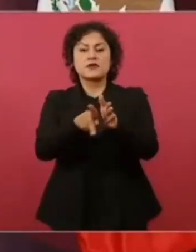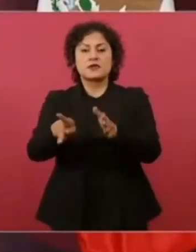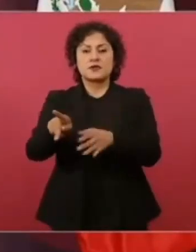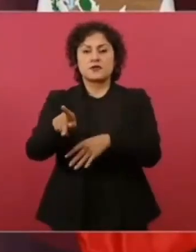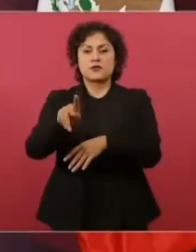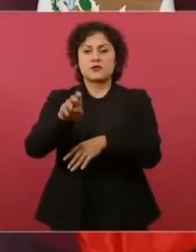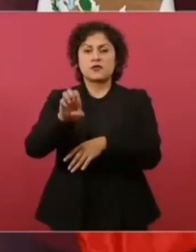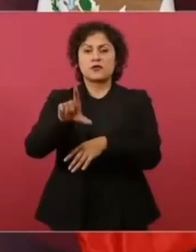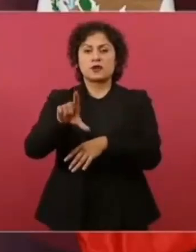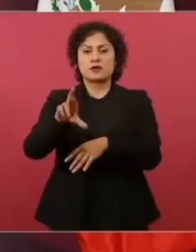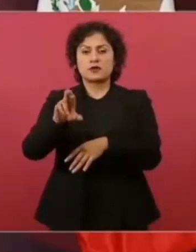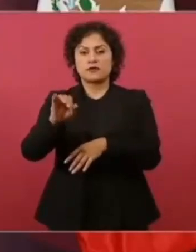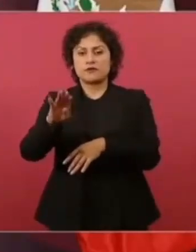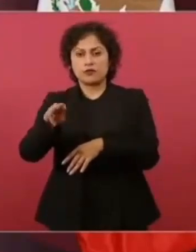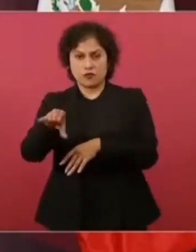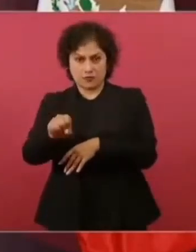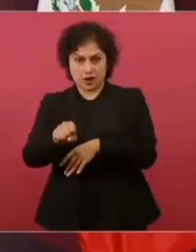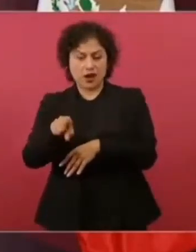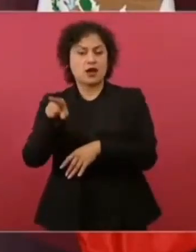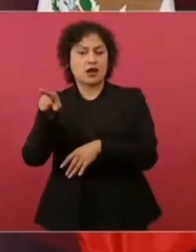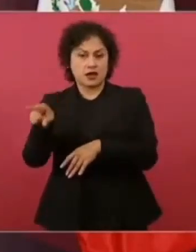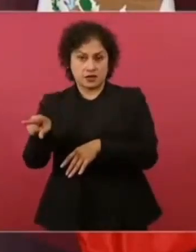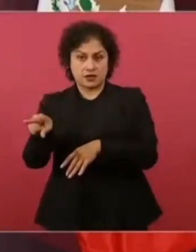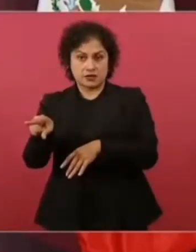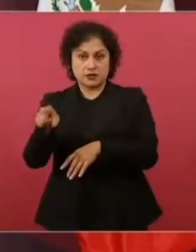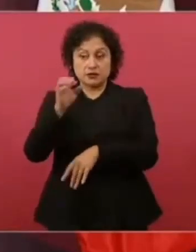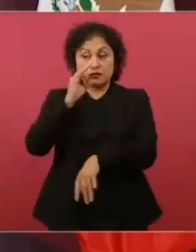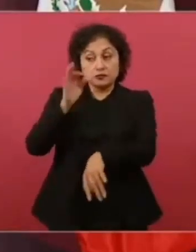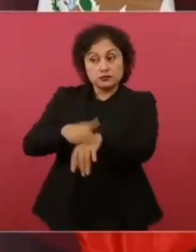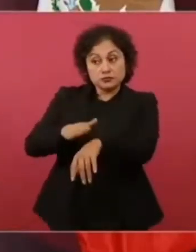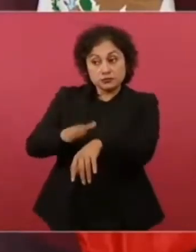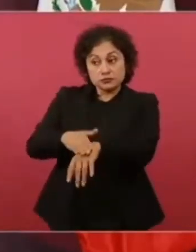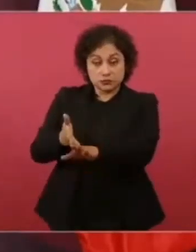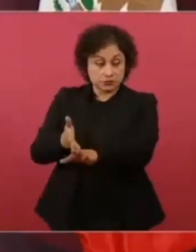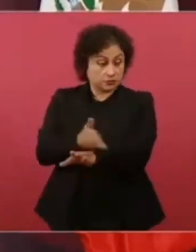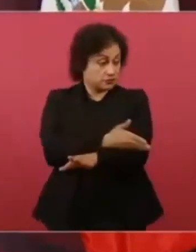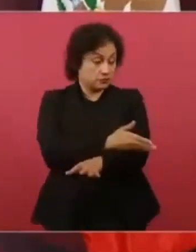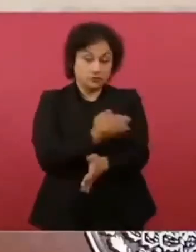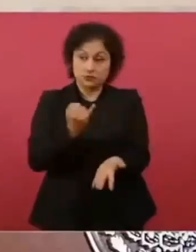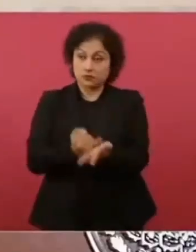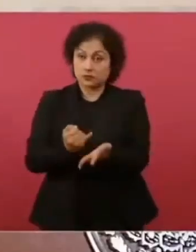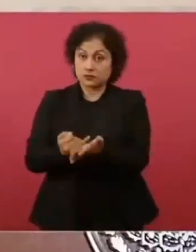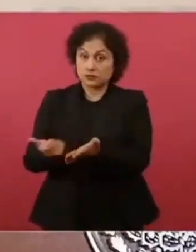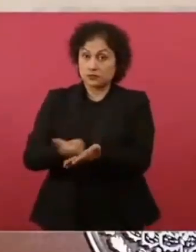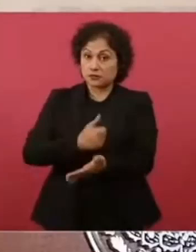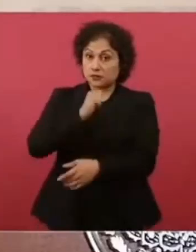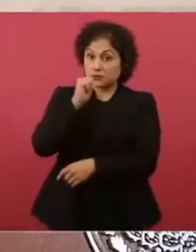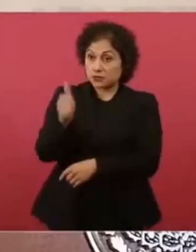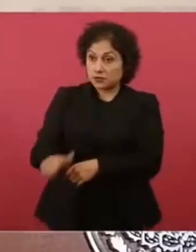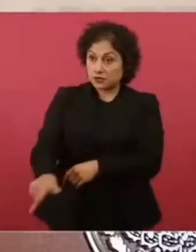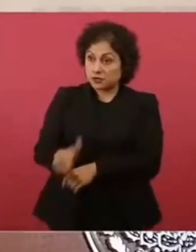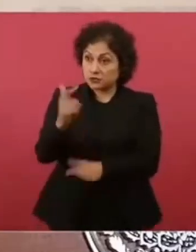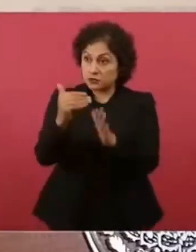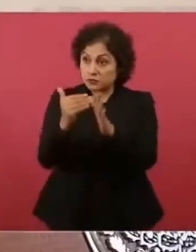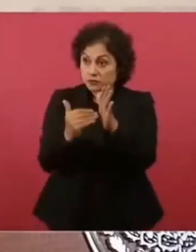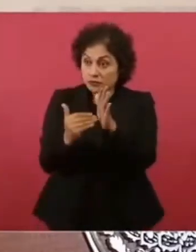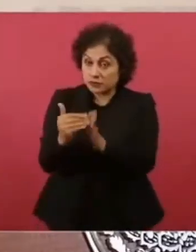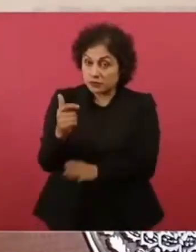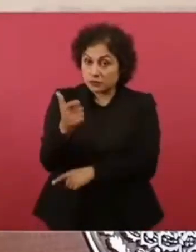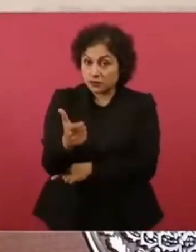usted le dijo debes 12 mil millones de pesos y los tienes que pagar.